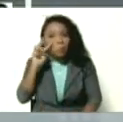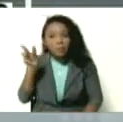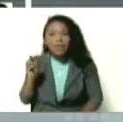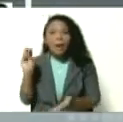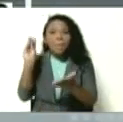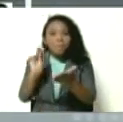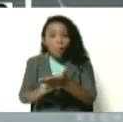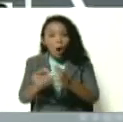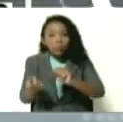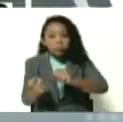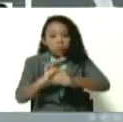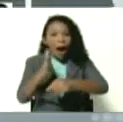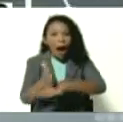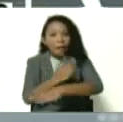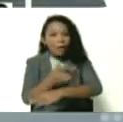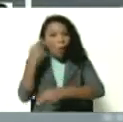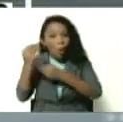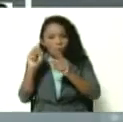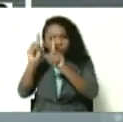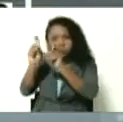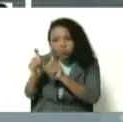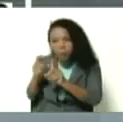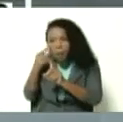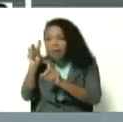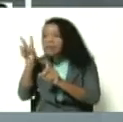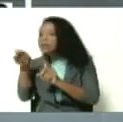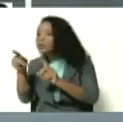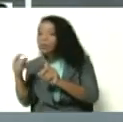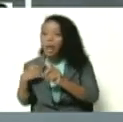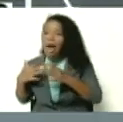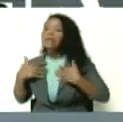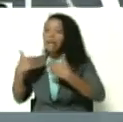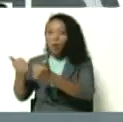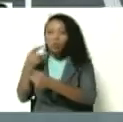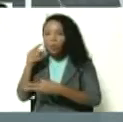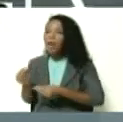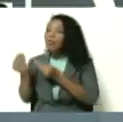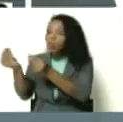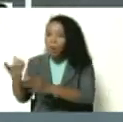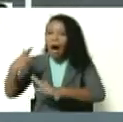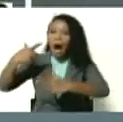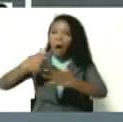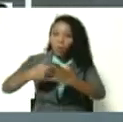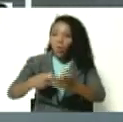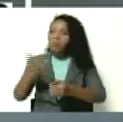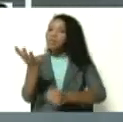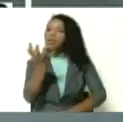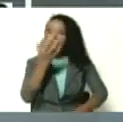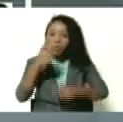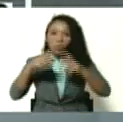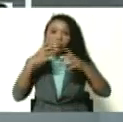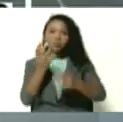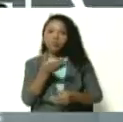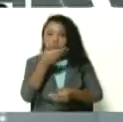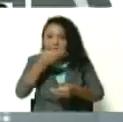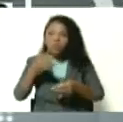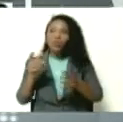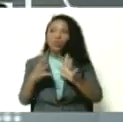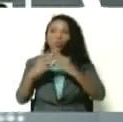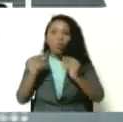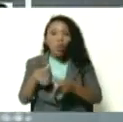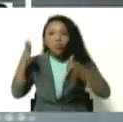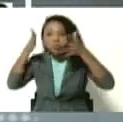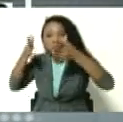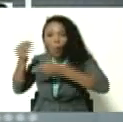descarte COVID-19. Dios, gracias a todos, están sanos, se les está entregando alcohol, se les está entregando mascarillas, se les está dando la orientación para